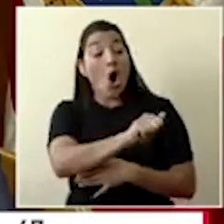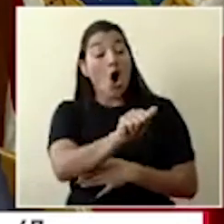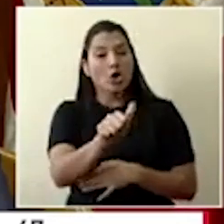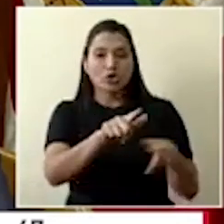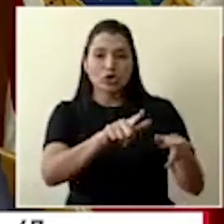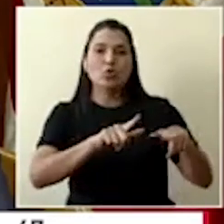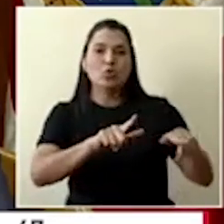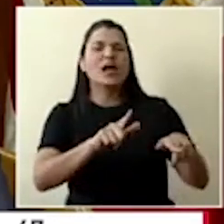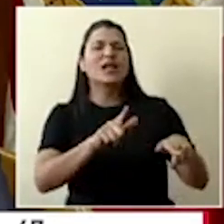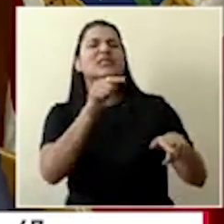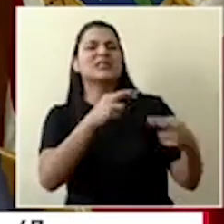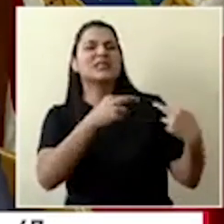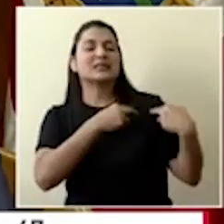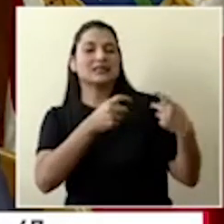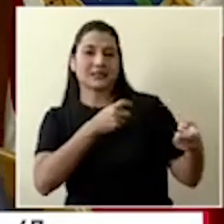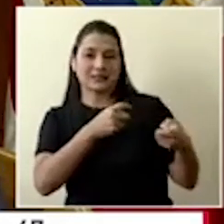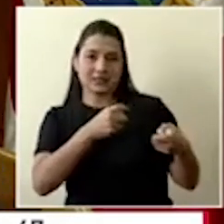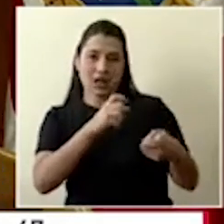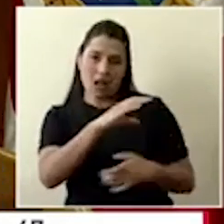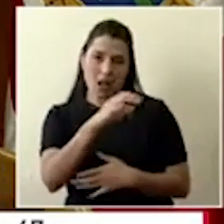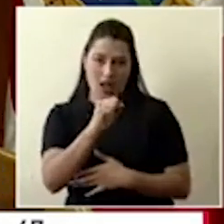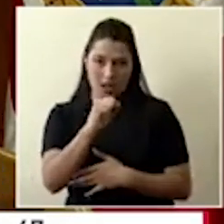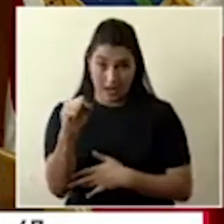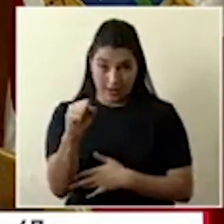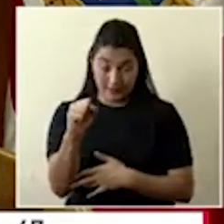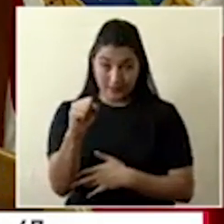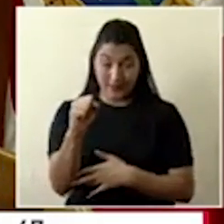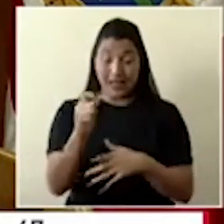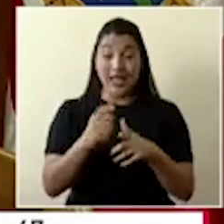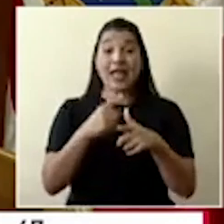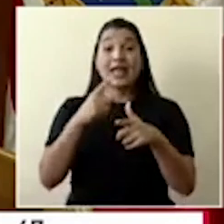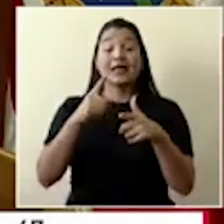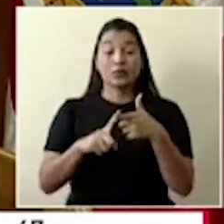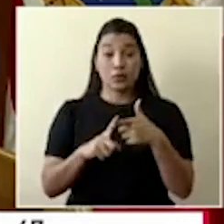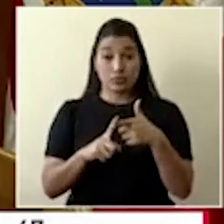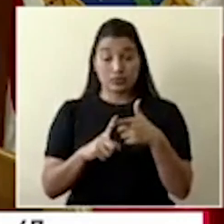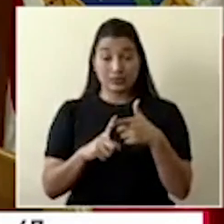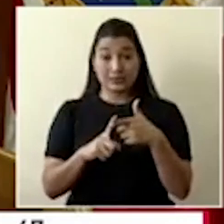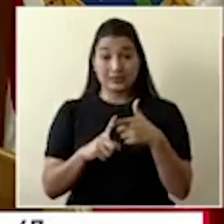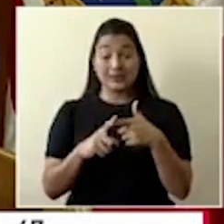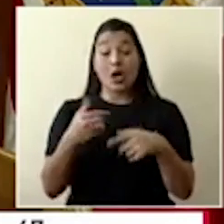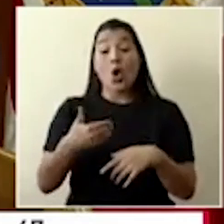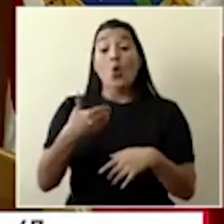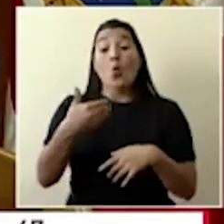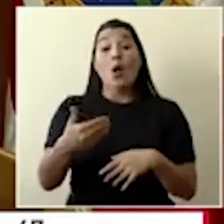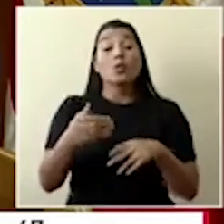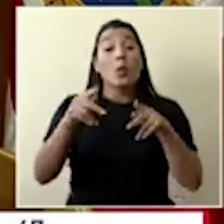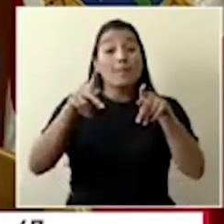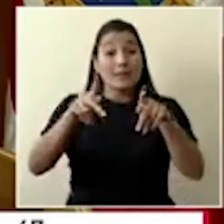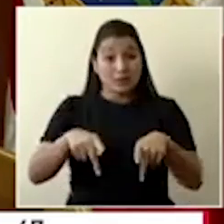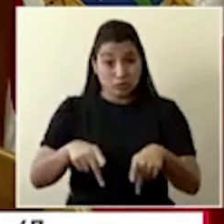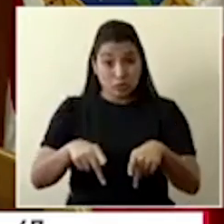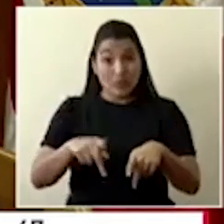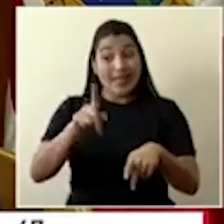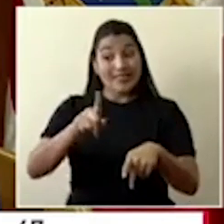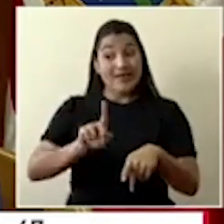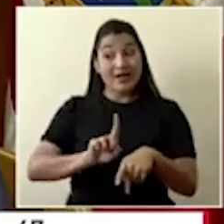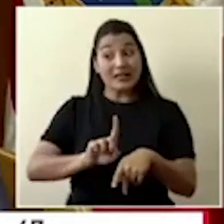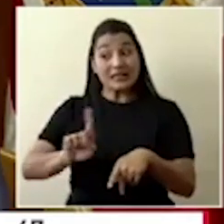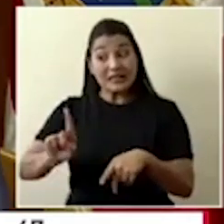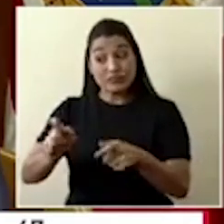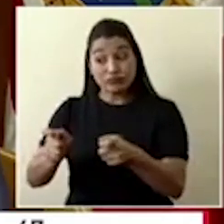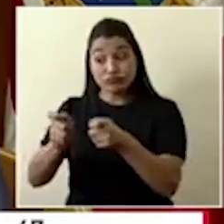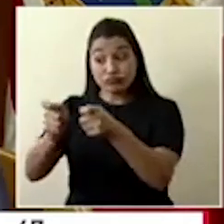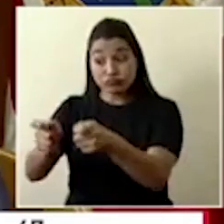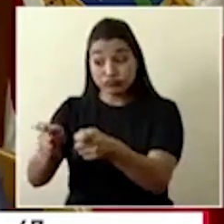cebais. Entonces, cuando el paciente tenga que entregar la receta en físico, lo